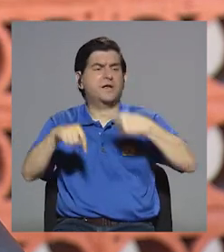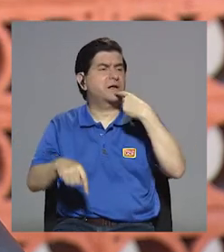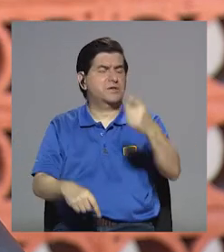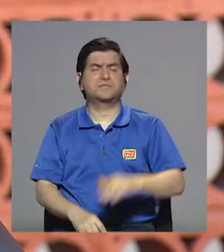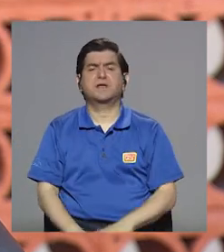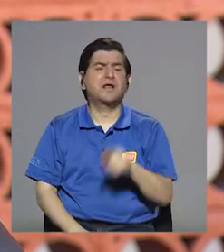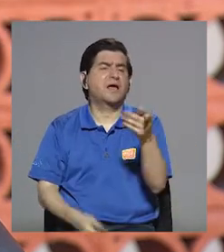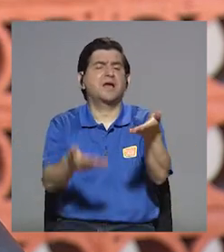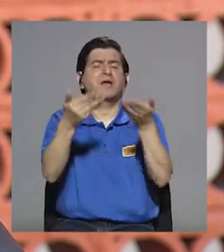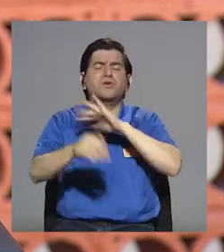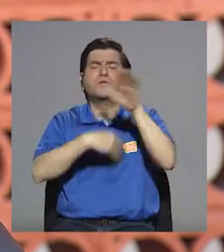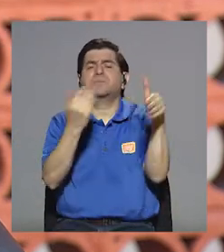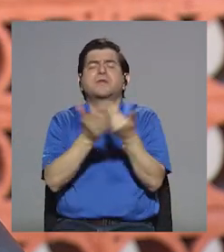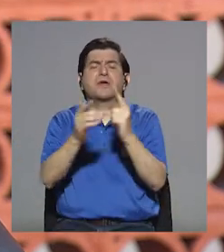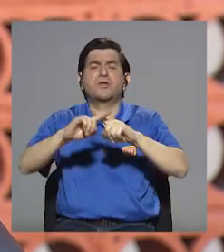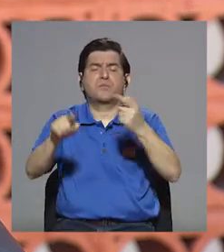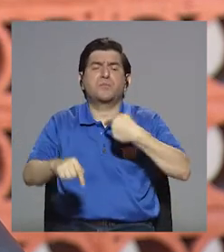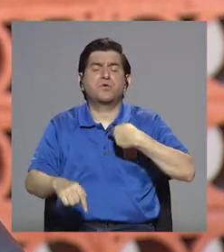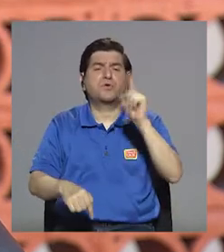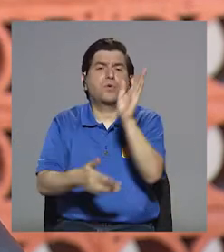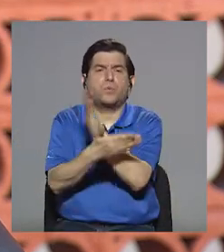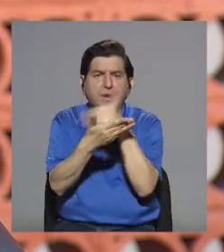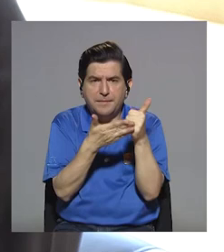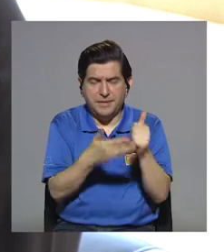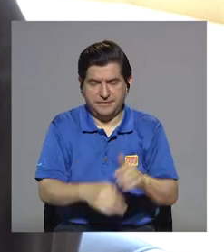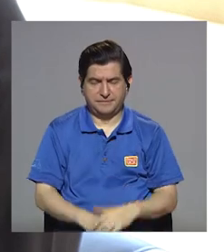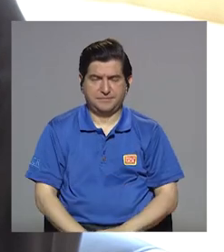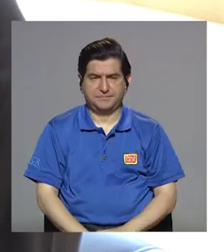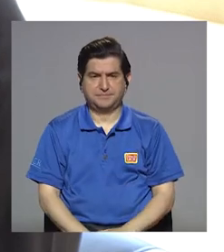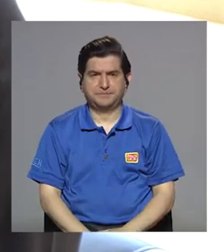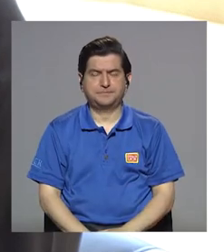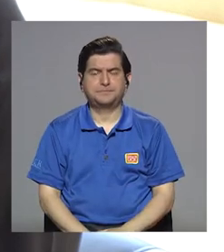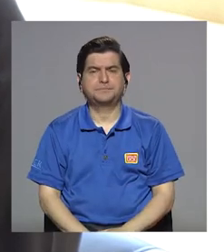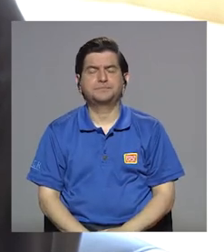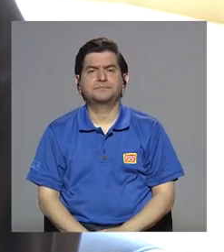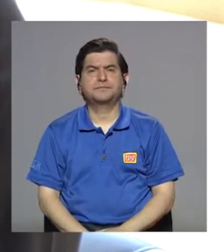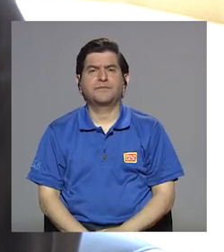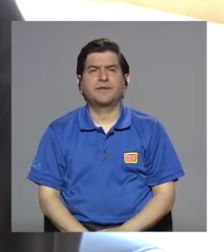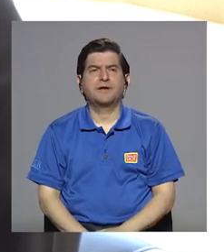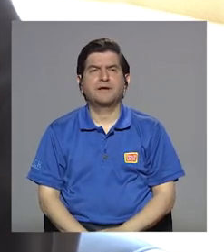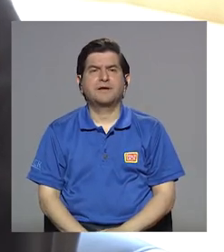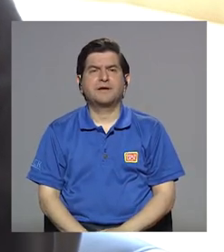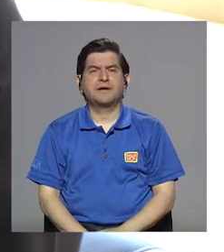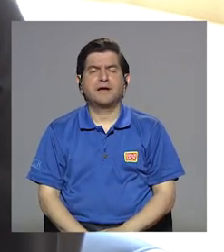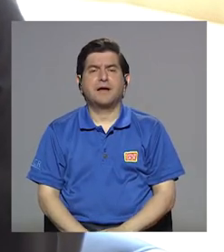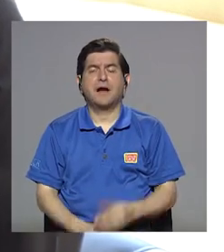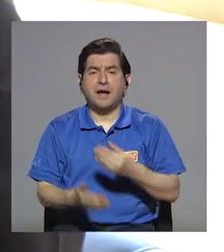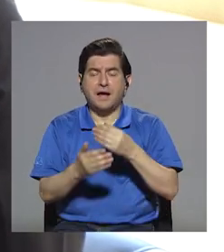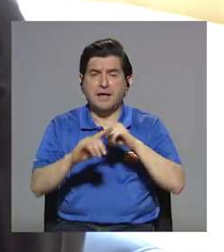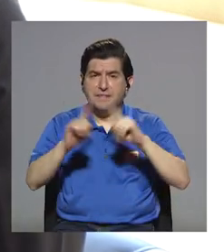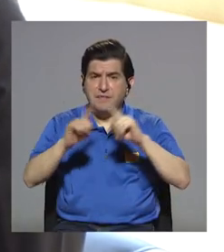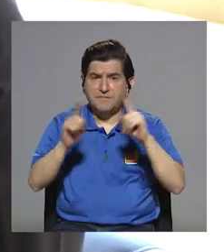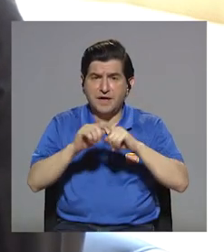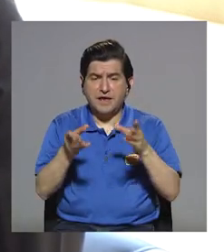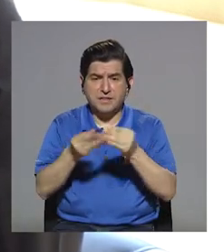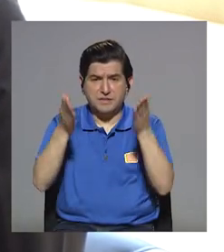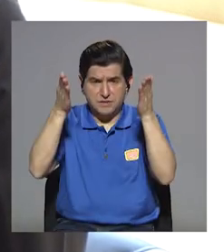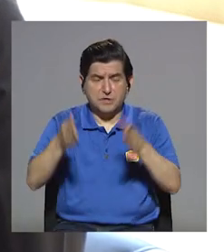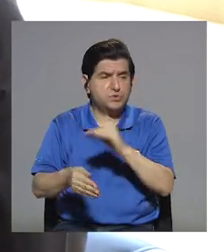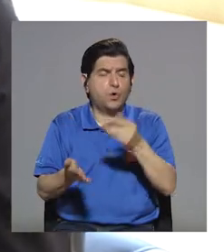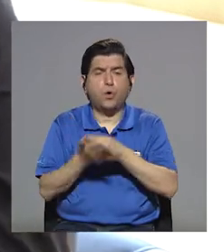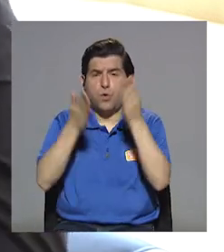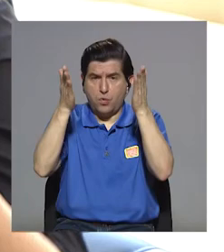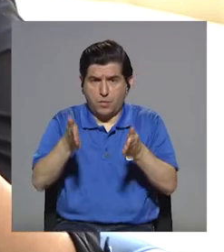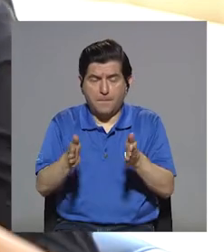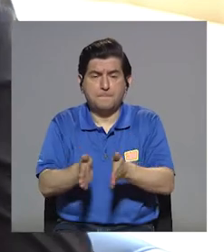puede decir, bueno, ellos me dieron todo esto, pero yo voy a poner una parte. Bueno, hay consumidores o hay productores